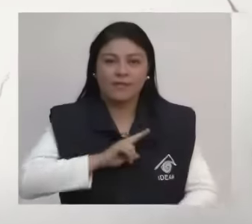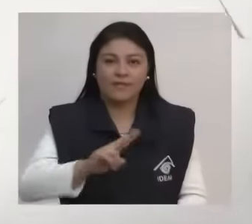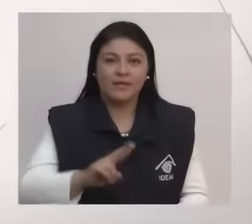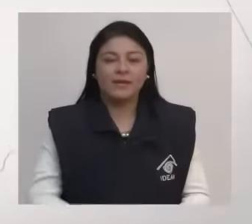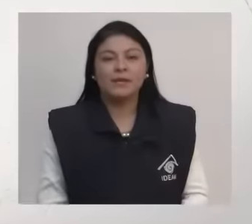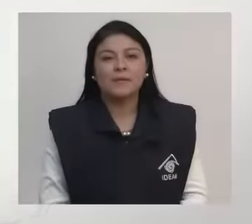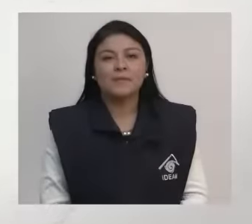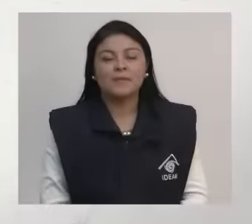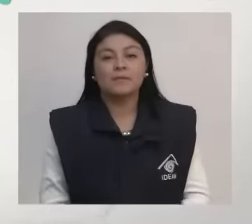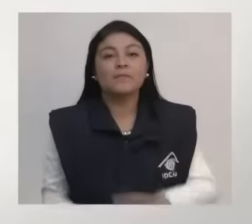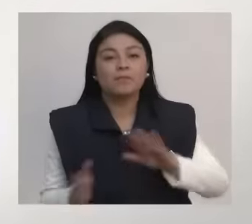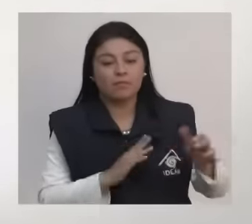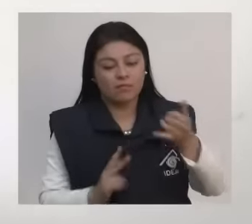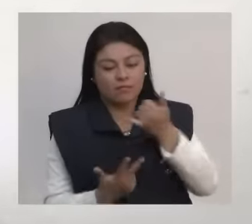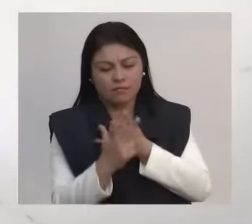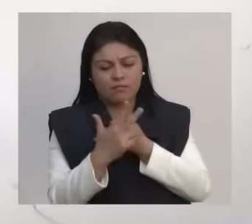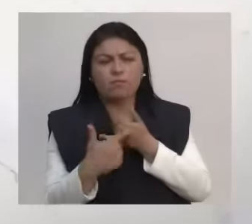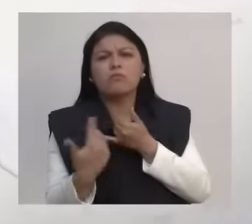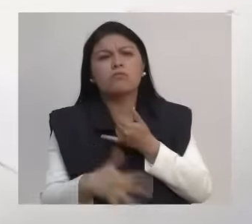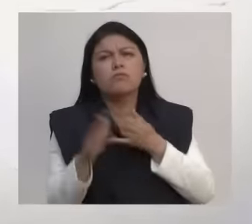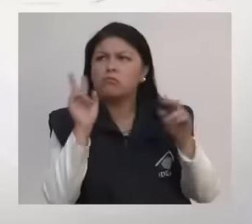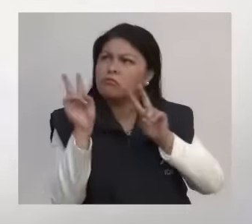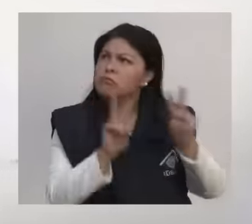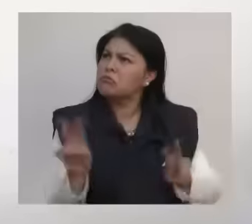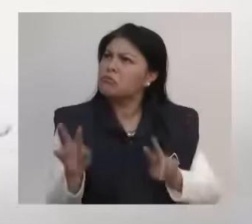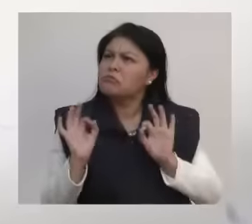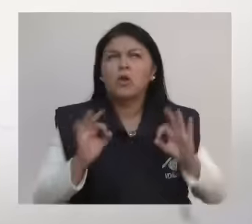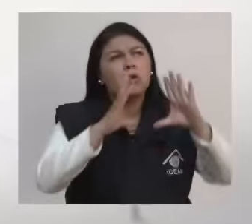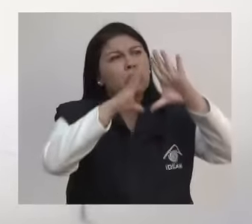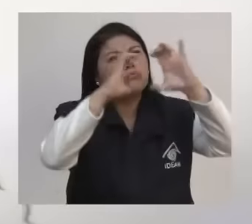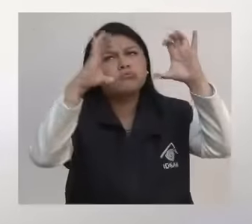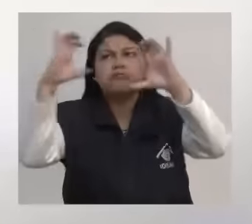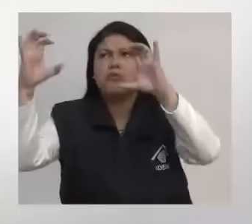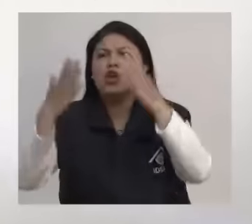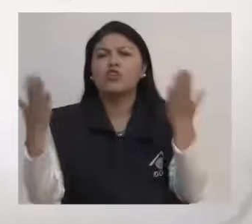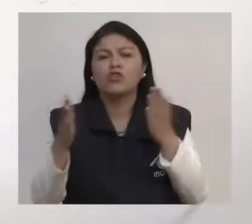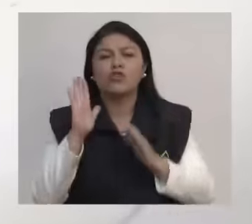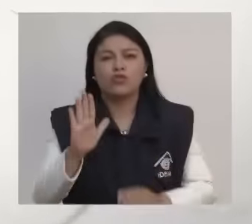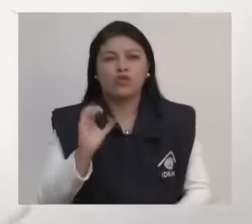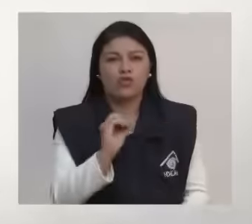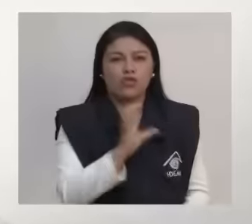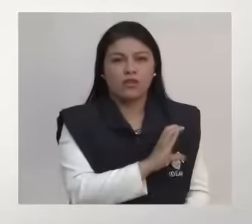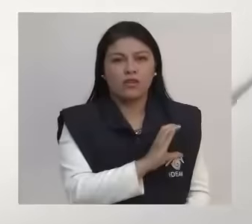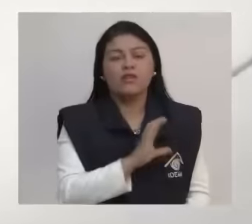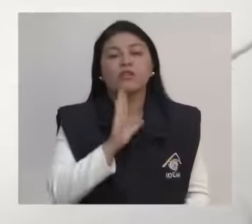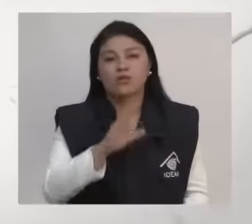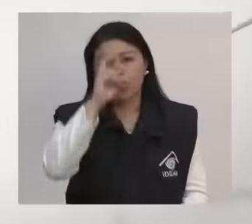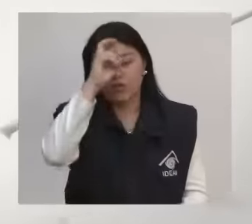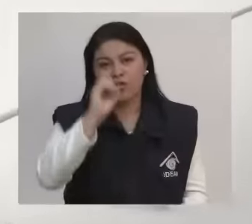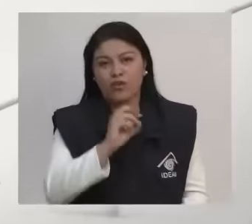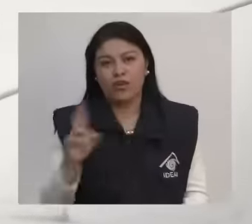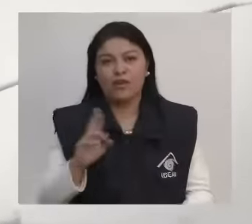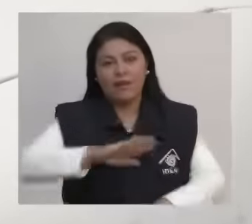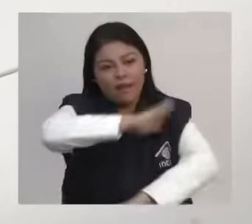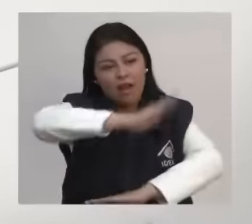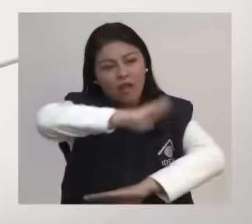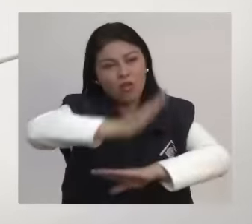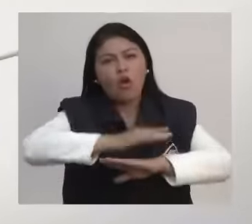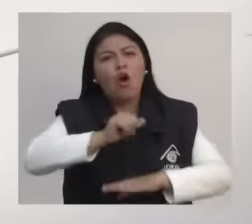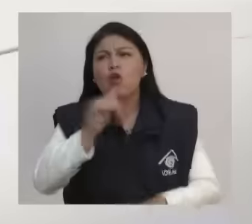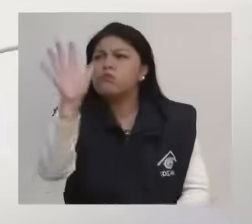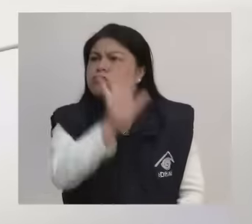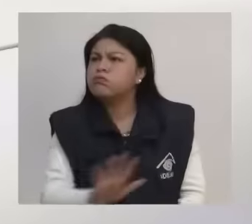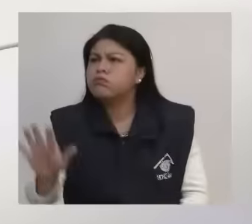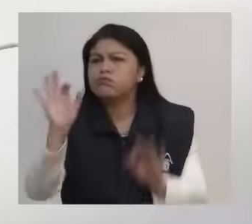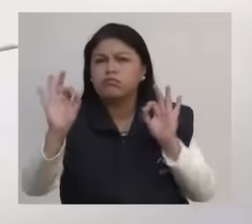Sobre la zona andina, solamente se aprecia actividad lluviosa hacia el occidente y nororiente de Antioquia Para el resto de la región, habrá tiempo seco con